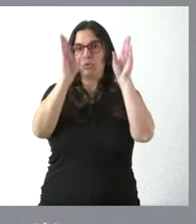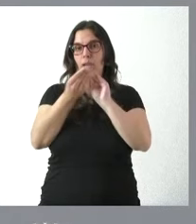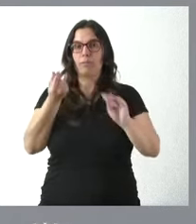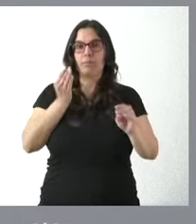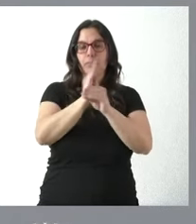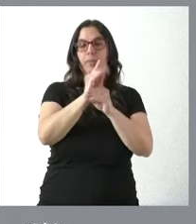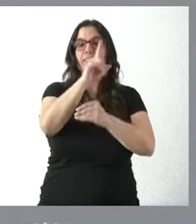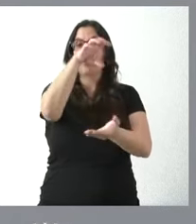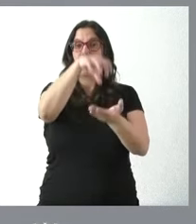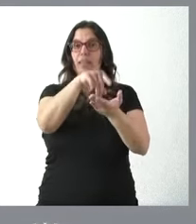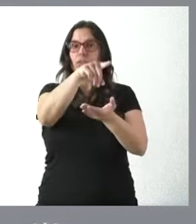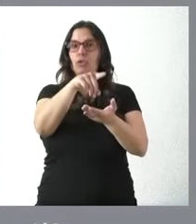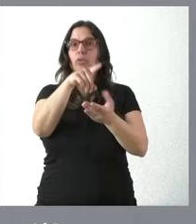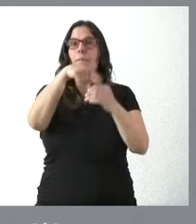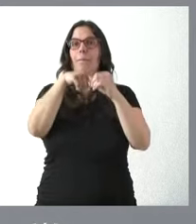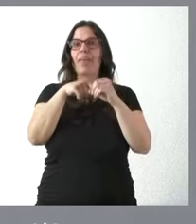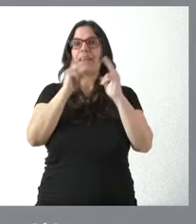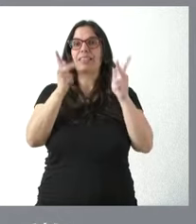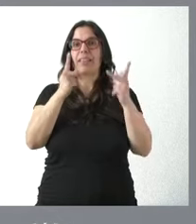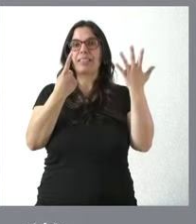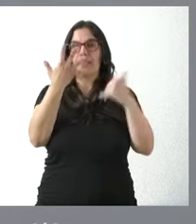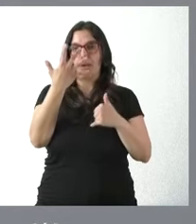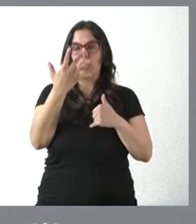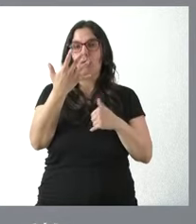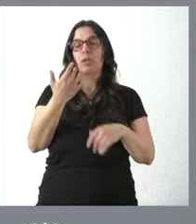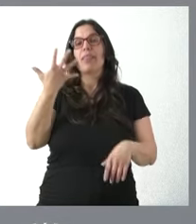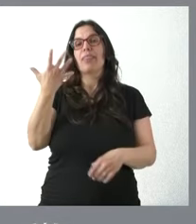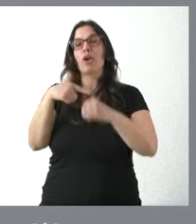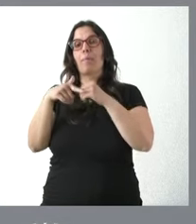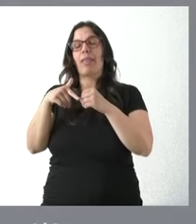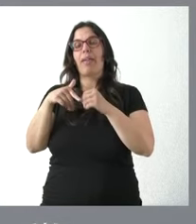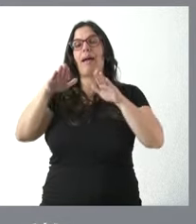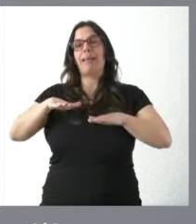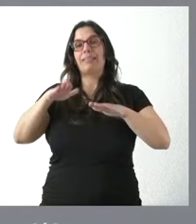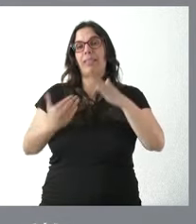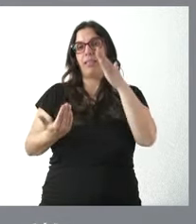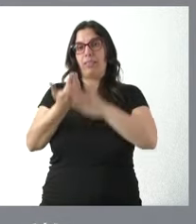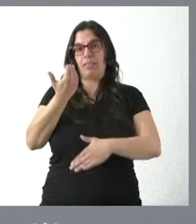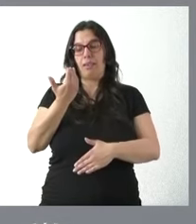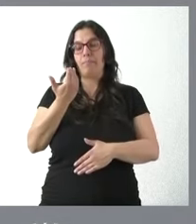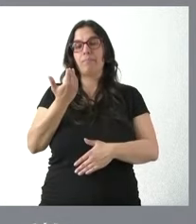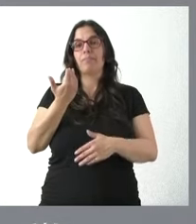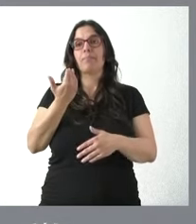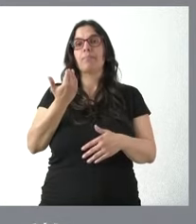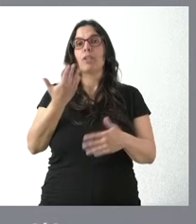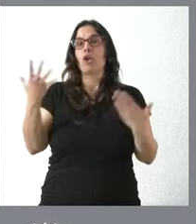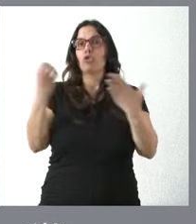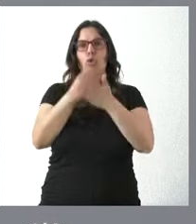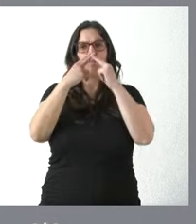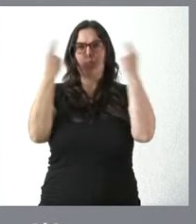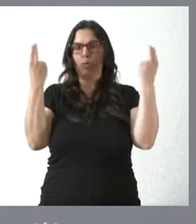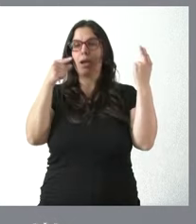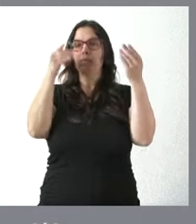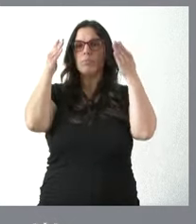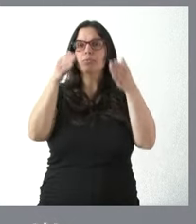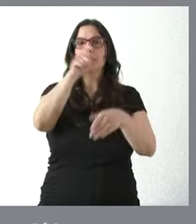Este centro dispone de 65 plazas residenciales, 5 plazas de estancias diurnas, todas ellas plazas públicas dirigidas